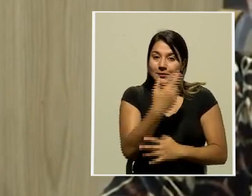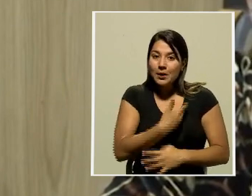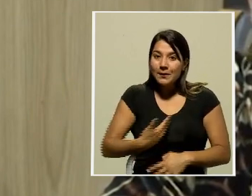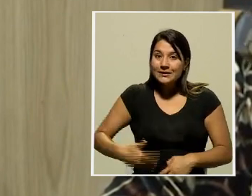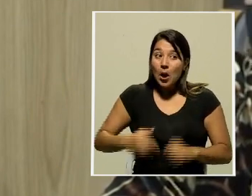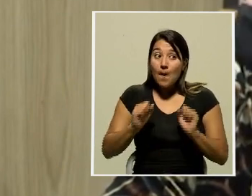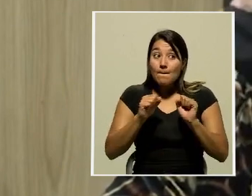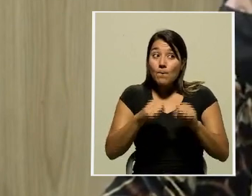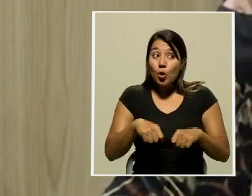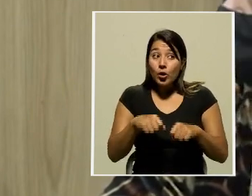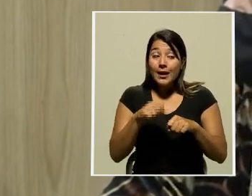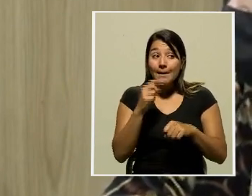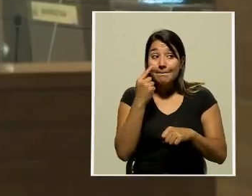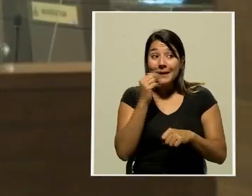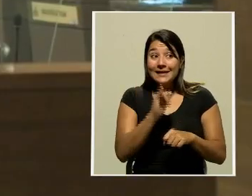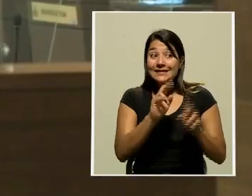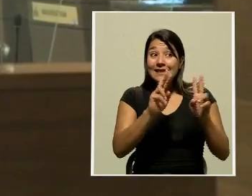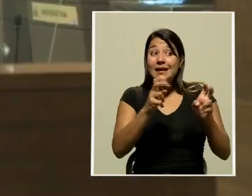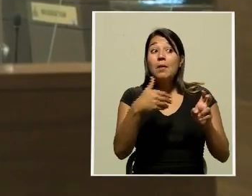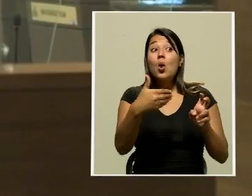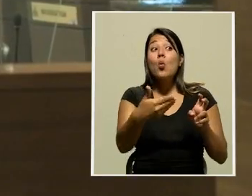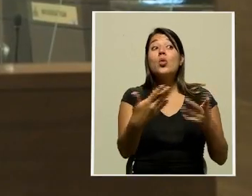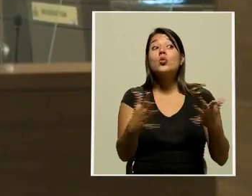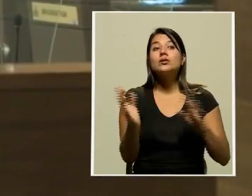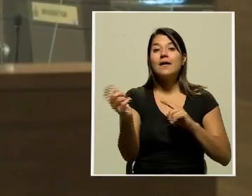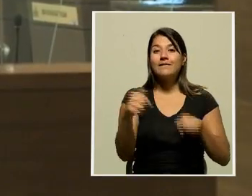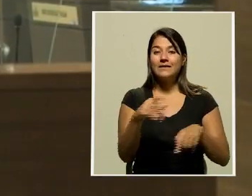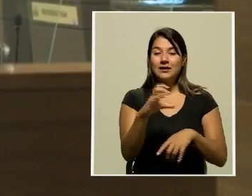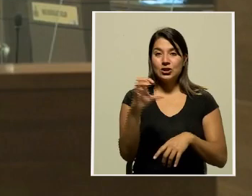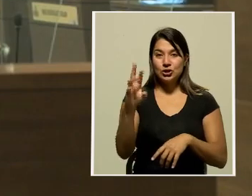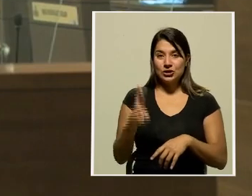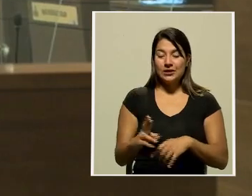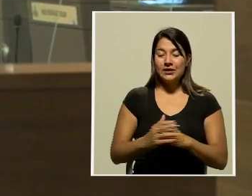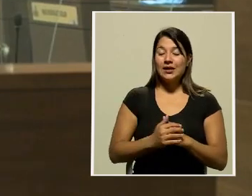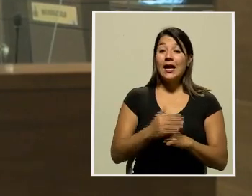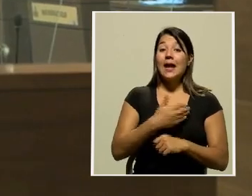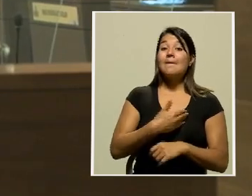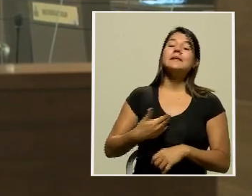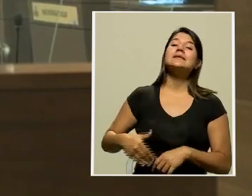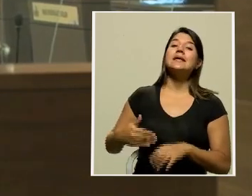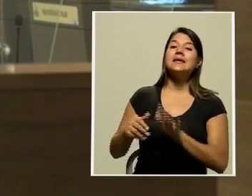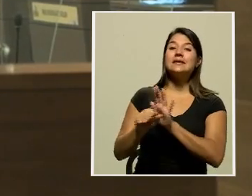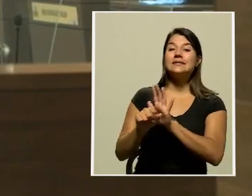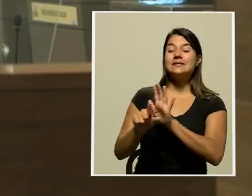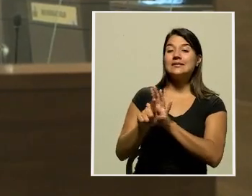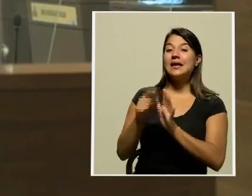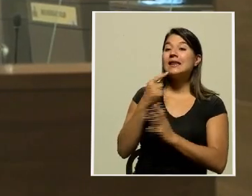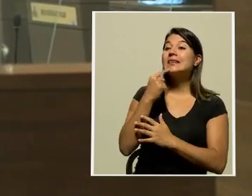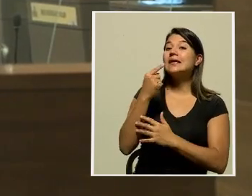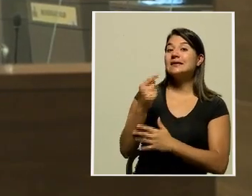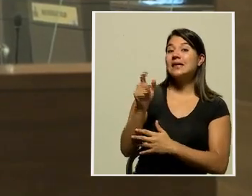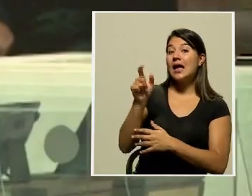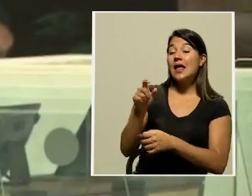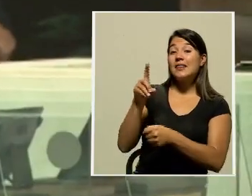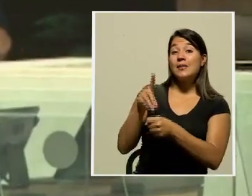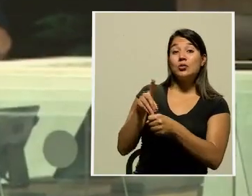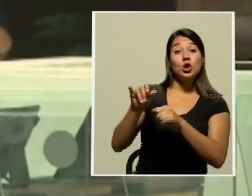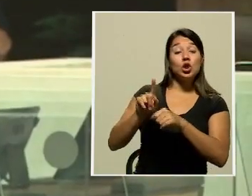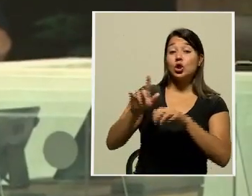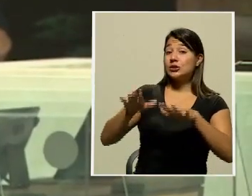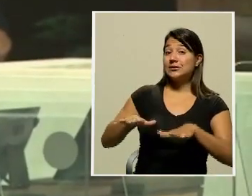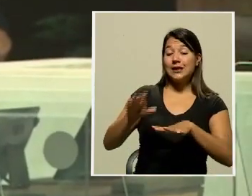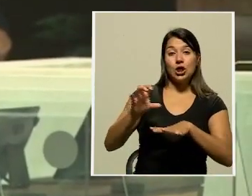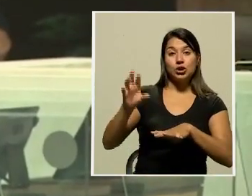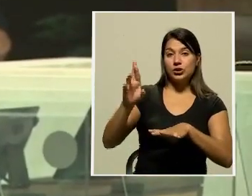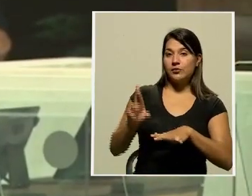podamos ver una vez que él esté aquí en el país. Ante esto, el presidente del Congreso aseguró que, aunque el legislador no esté en Costa Rica,